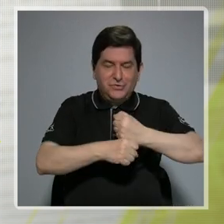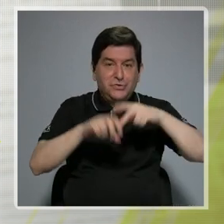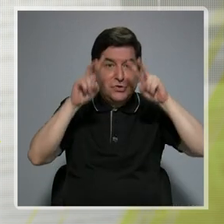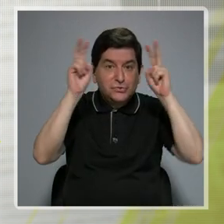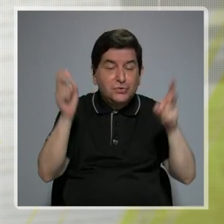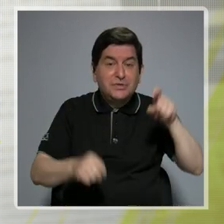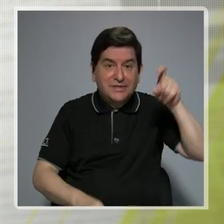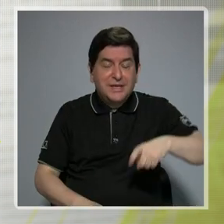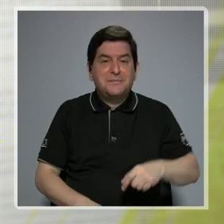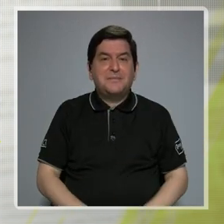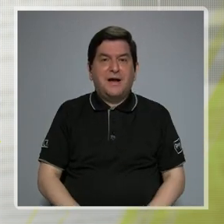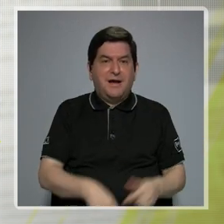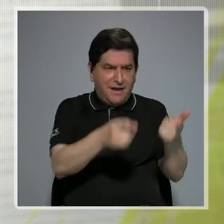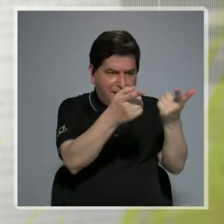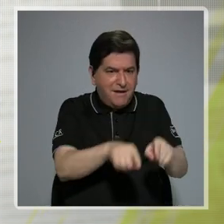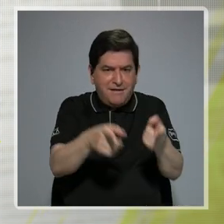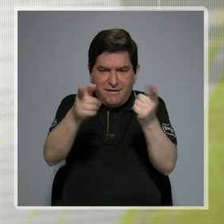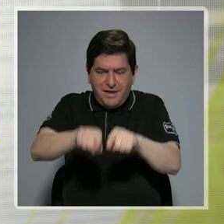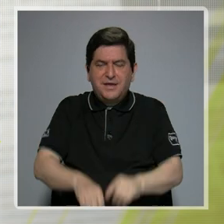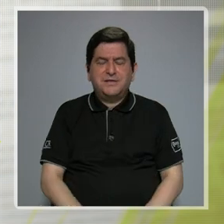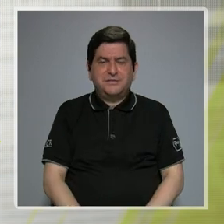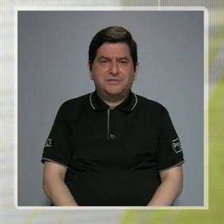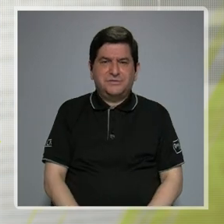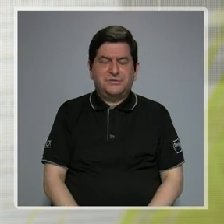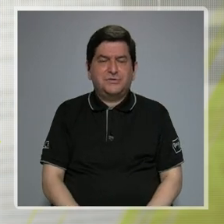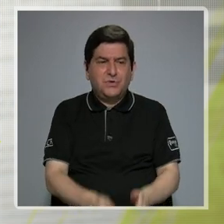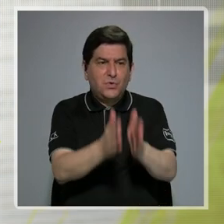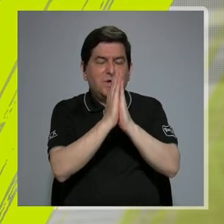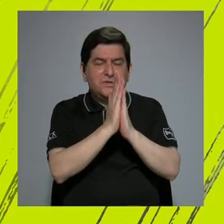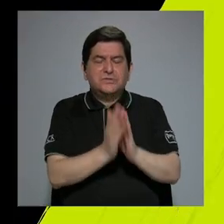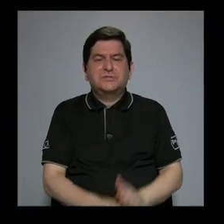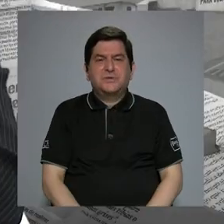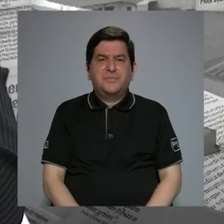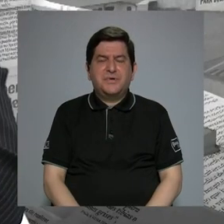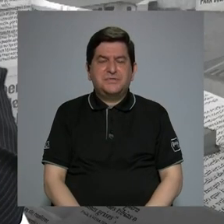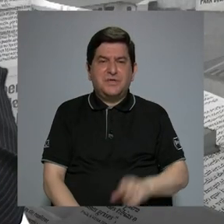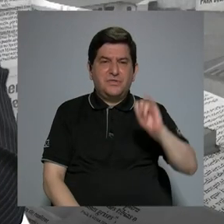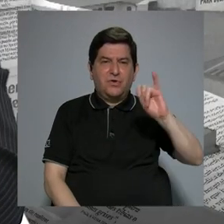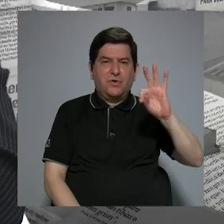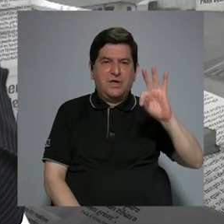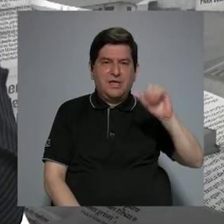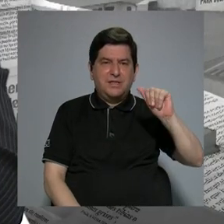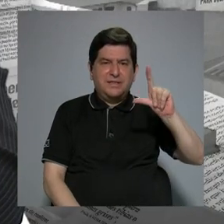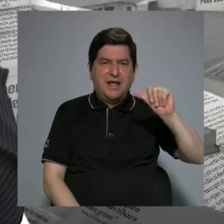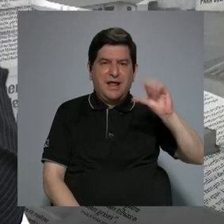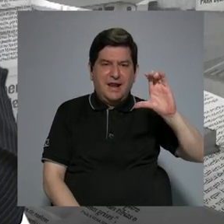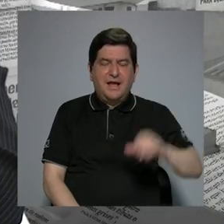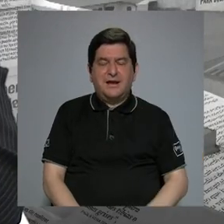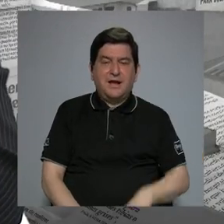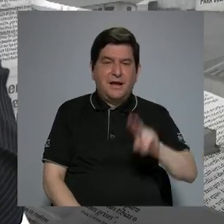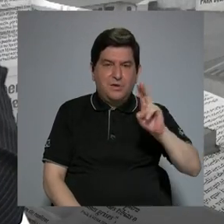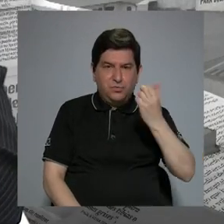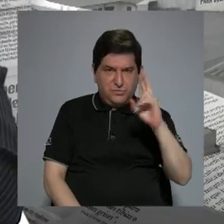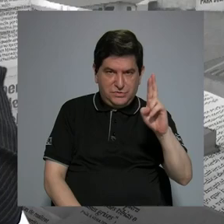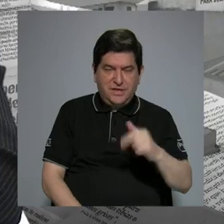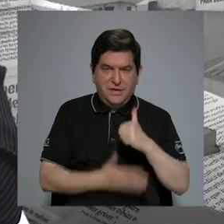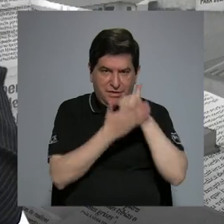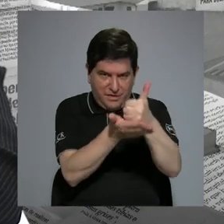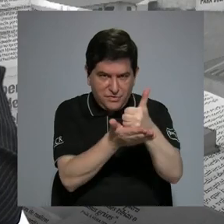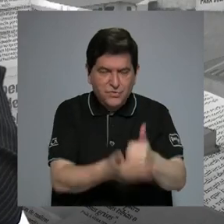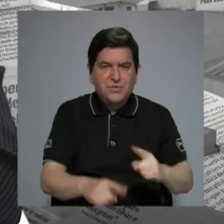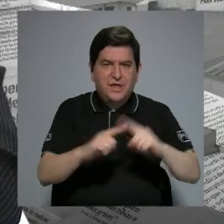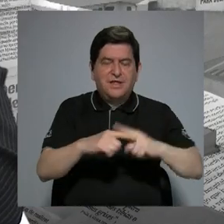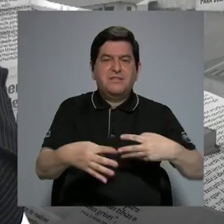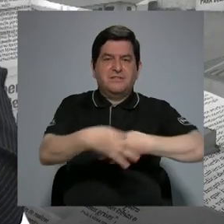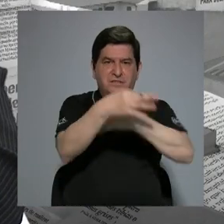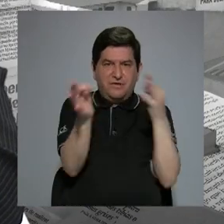tema que requiere hechos. Cuando el CITTT pidió la colaboración e Italac pidió la colaboración a la Universidad de Costa Rica se han hecho una serie de